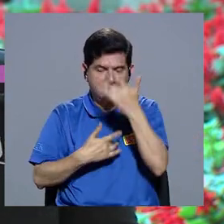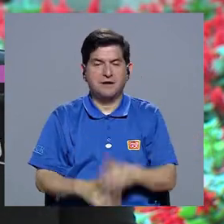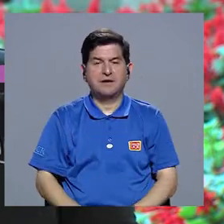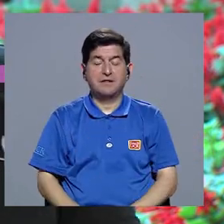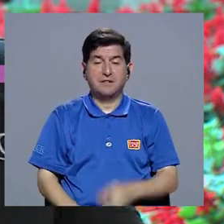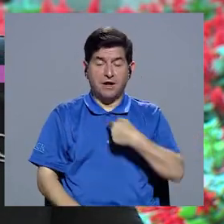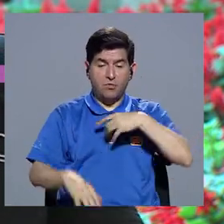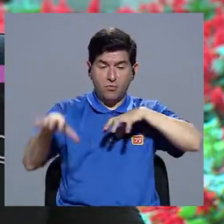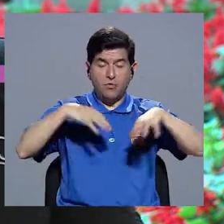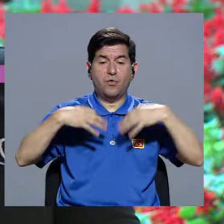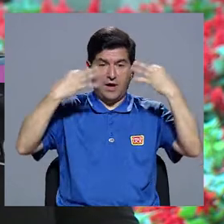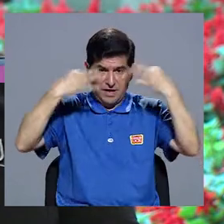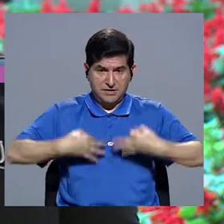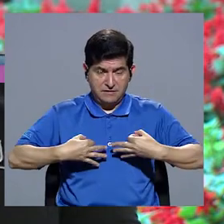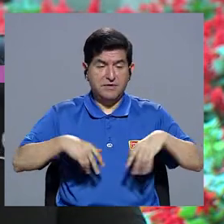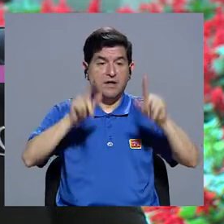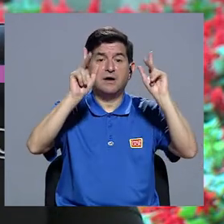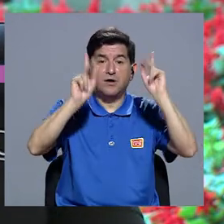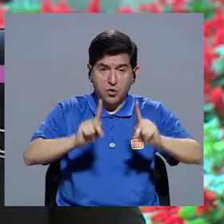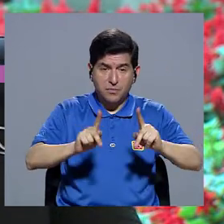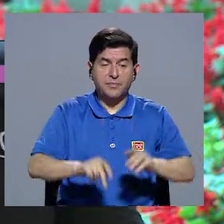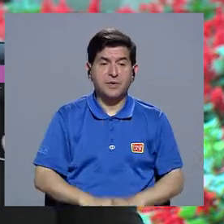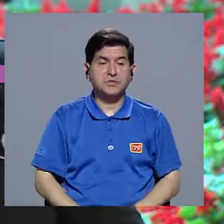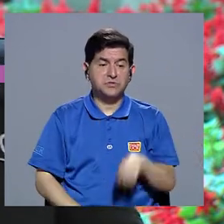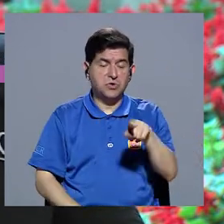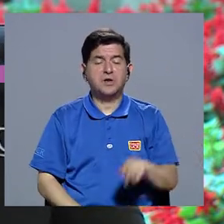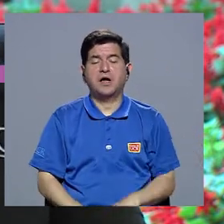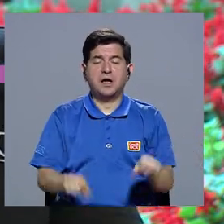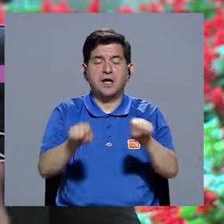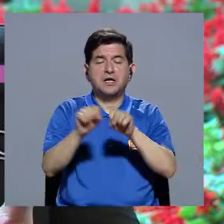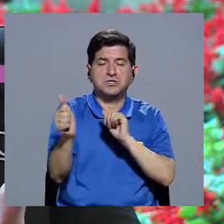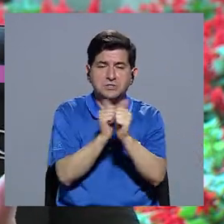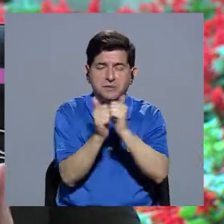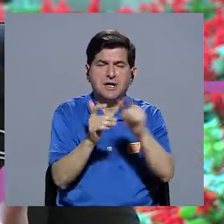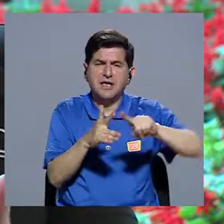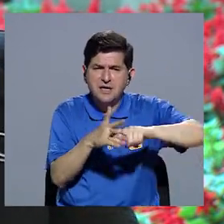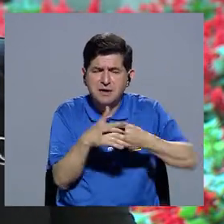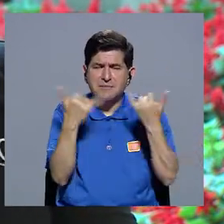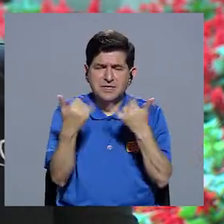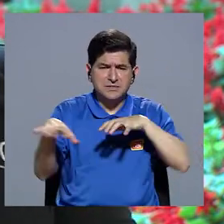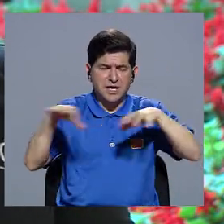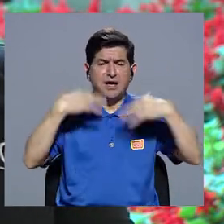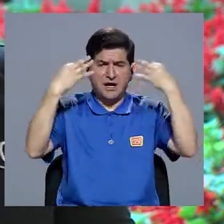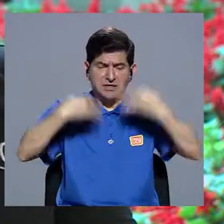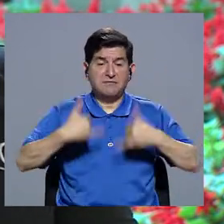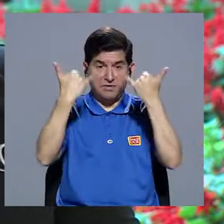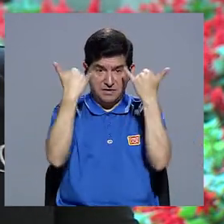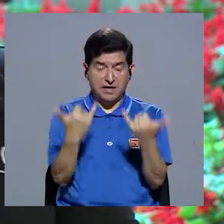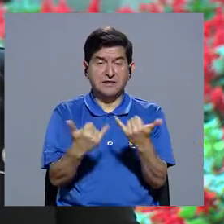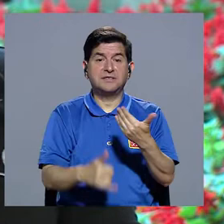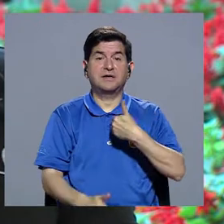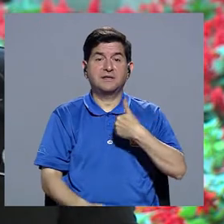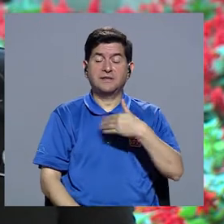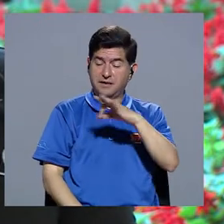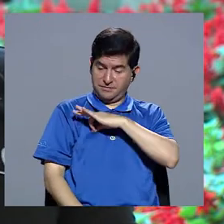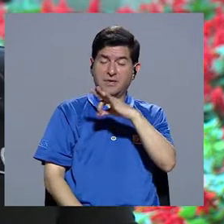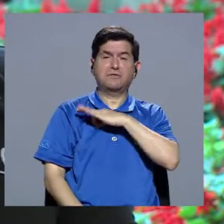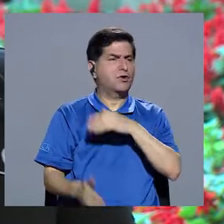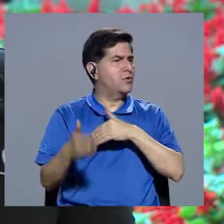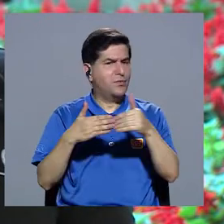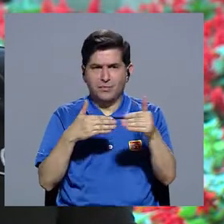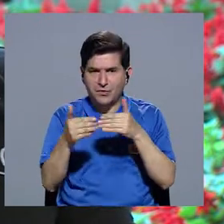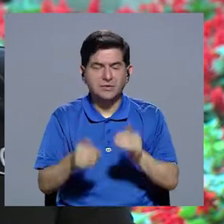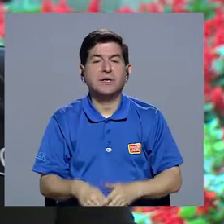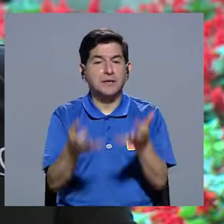o el hecho de realizar actividad física o que la persona, pues, se ponga a las tenis y empiece a hacer un poquito de actividad física, pues, ya ahí también estamos teniendo ganancias. Muy